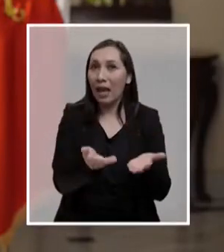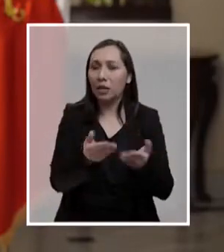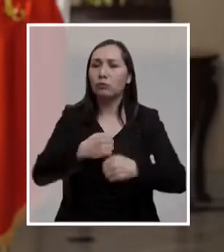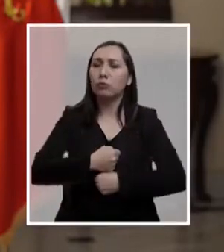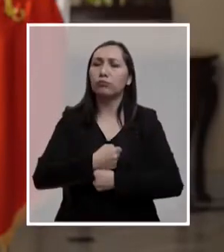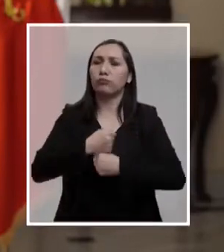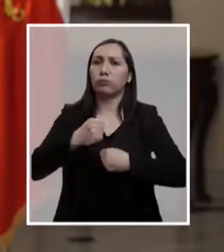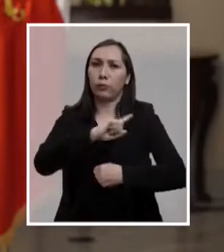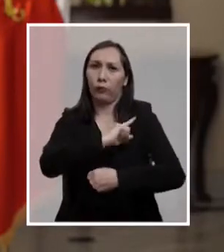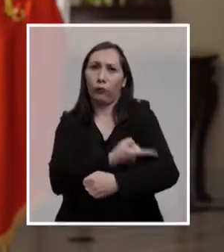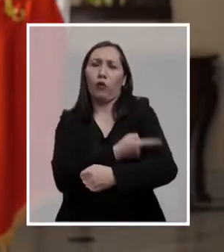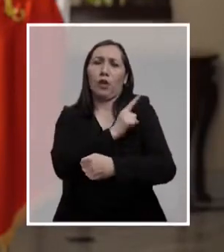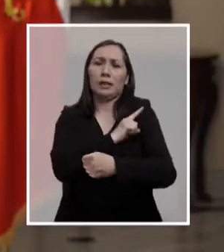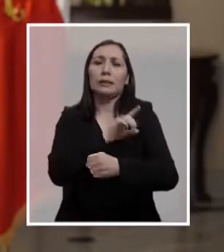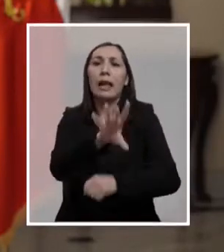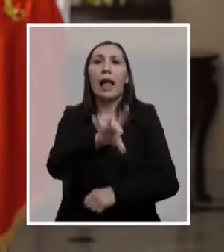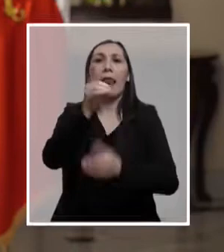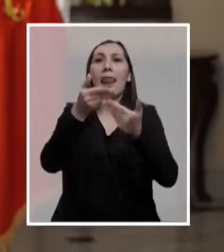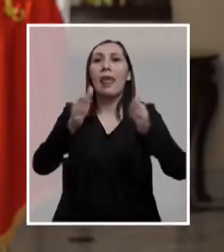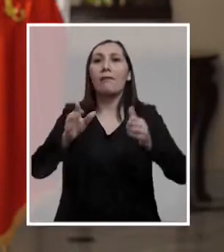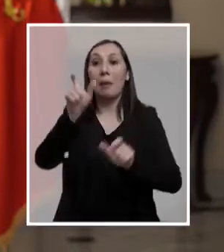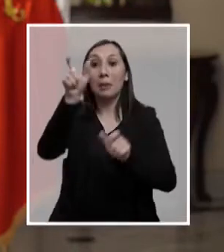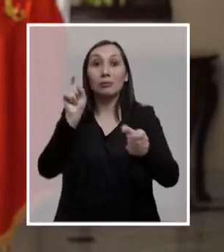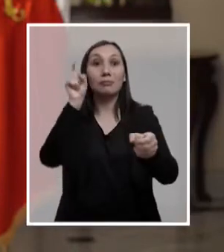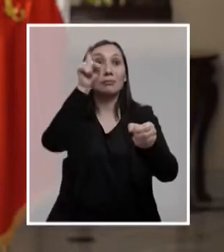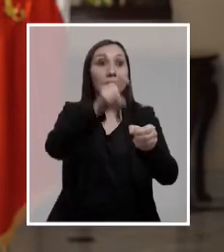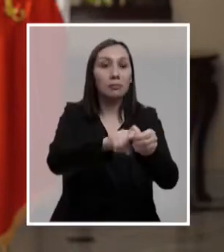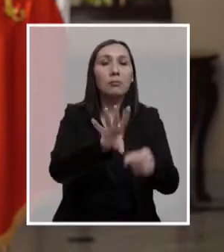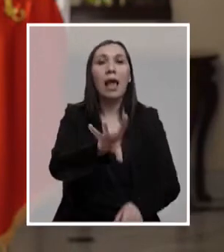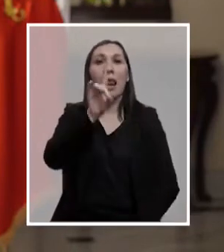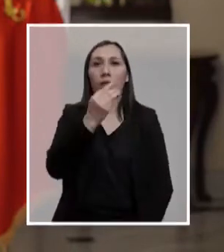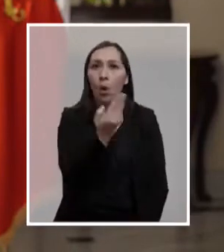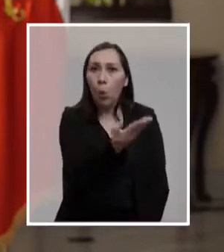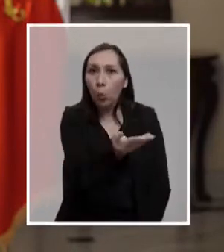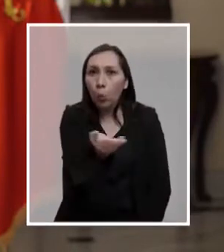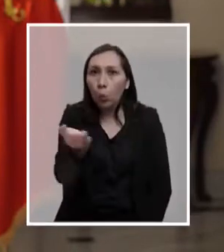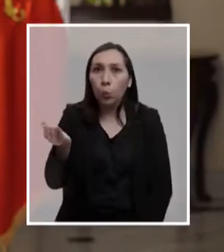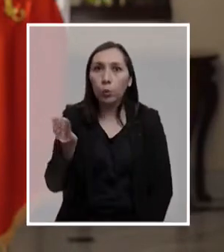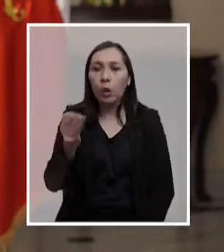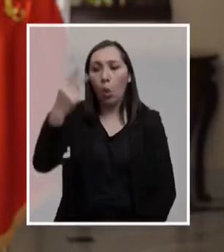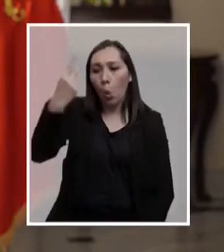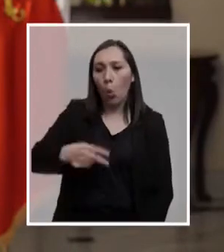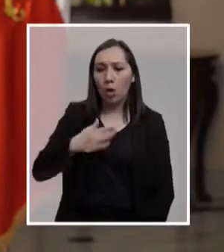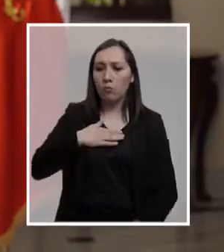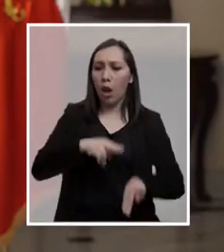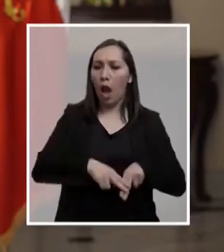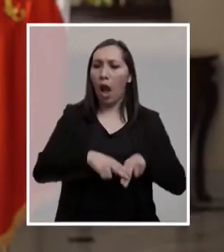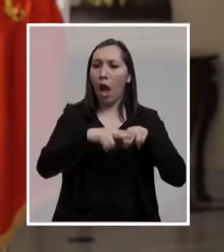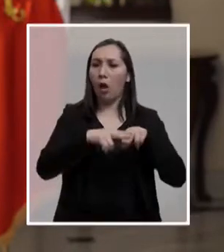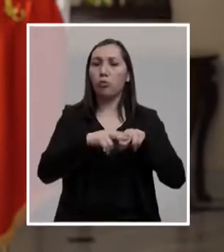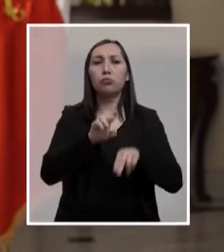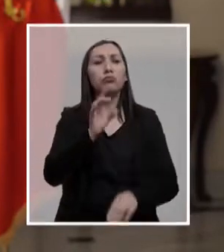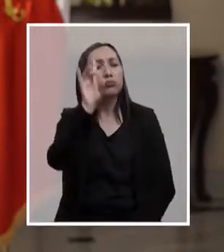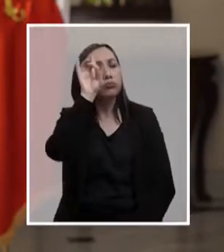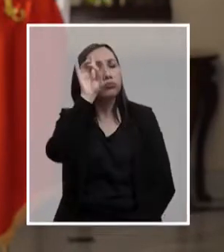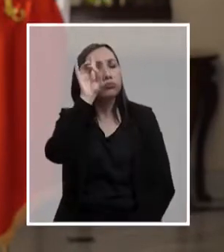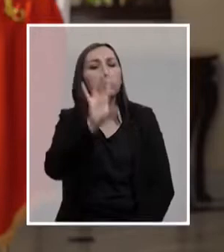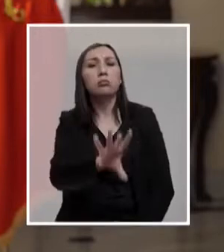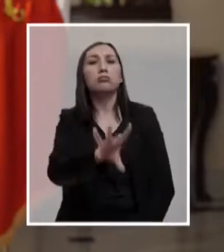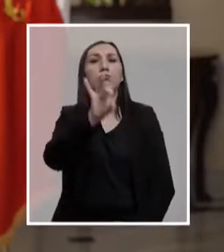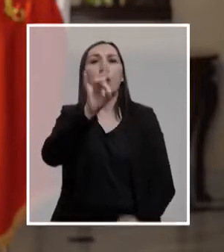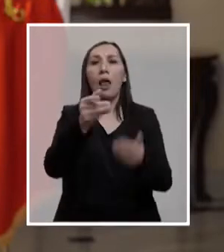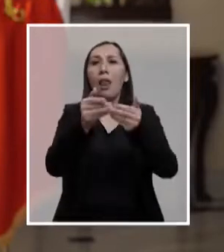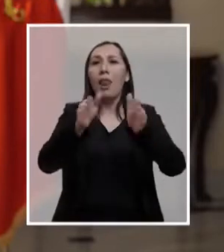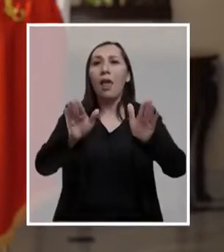fortalecerá la libertad de elección de los afiliados. Serán ustedes los dueños de sus ahorros y podrán decidir